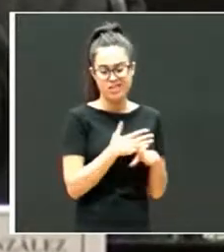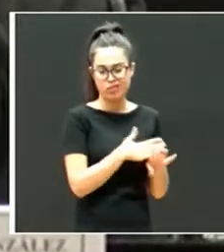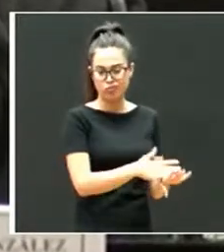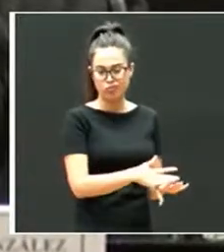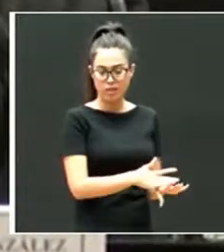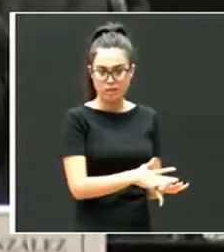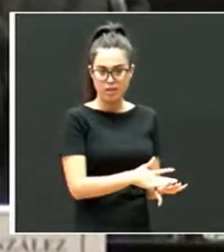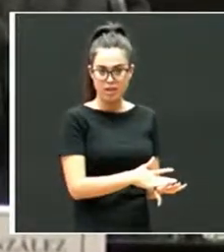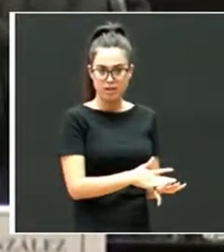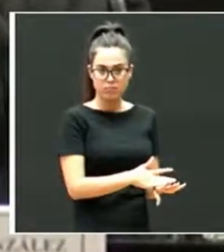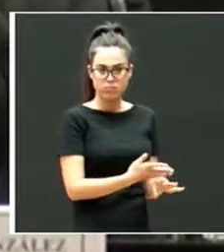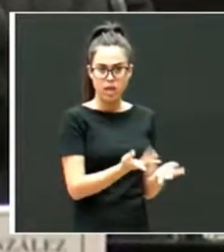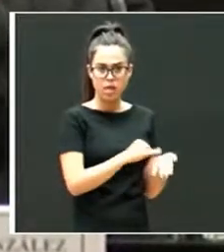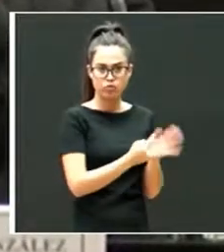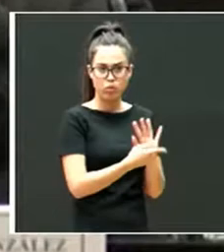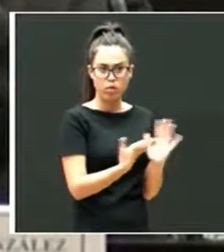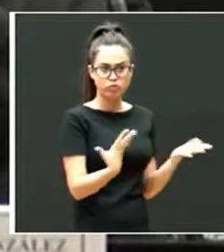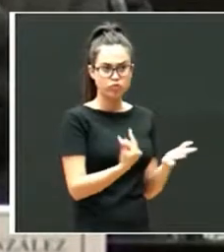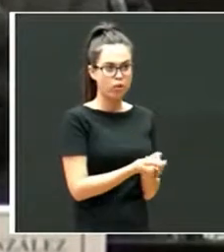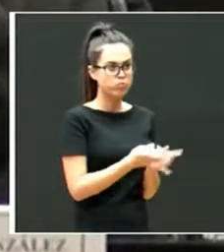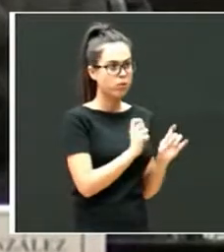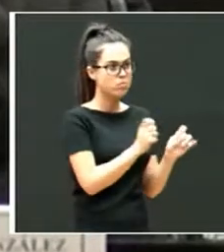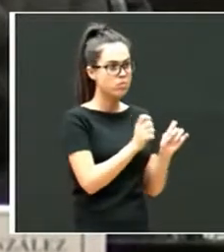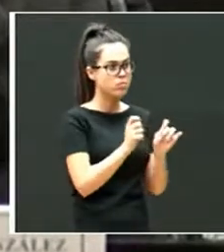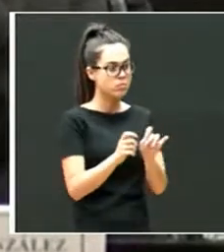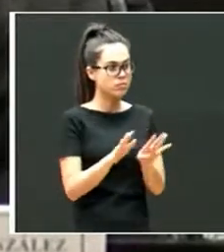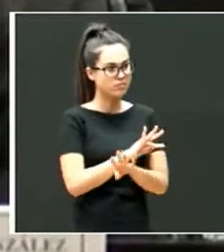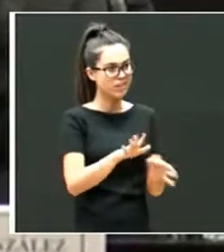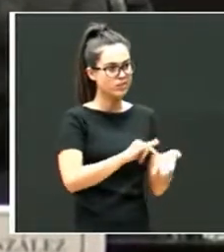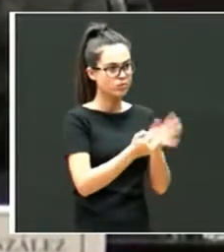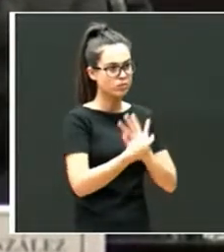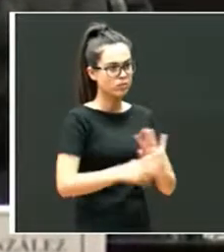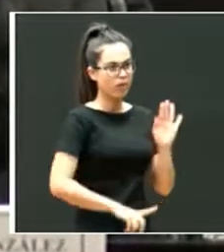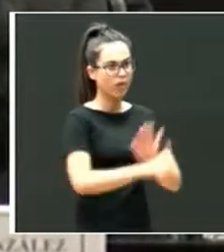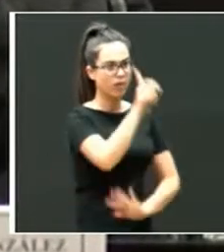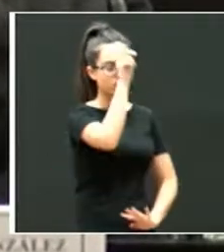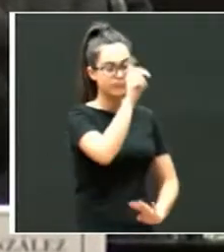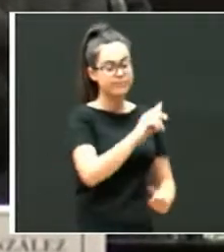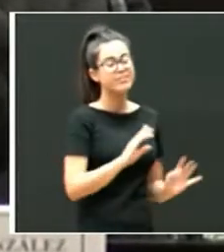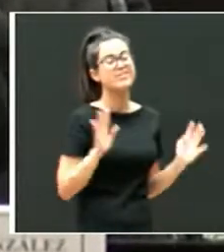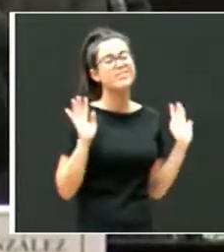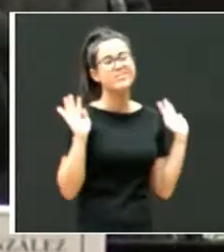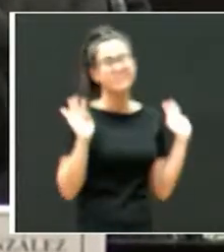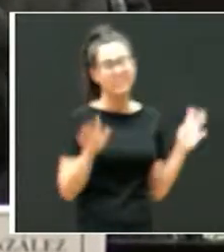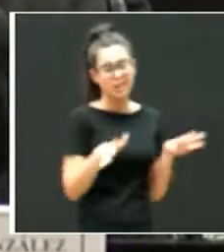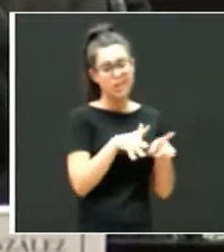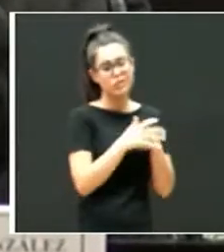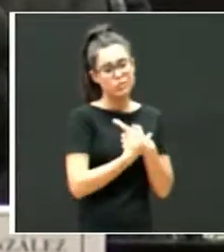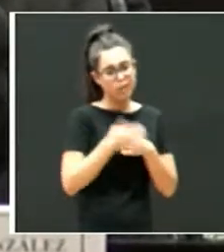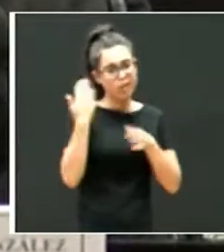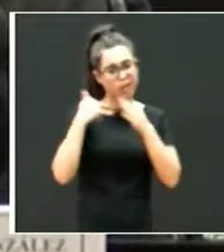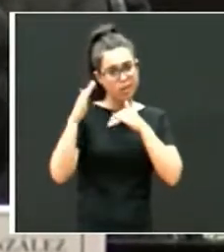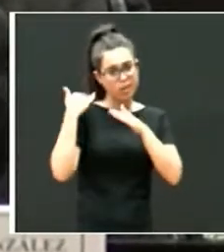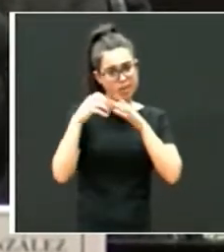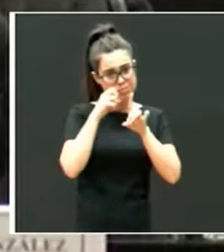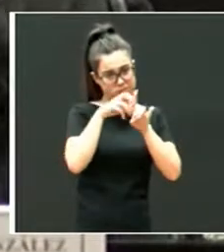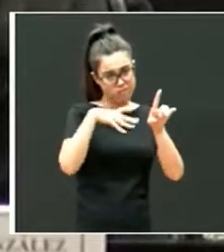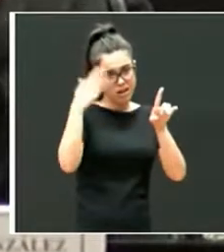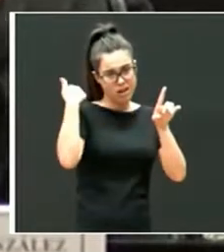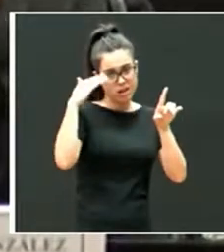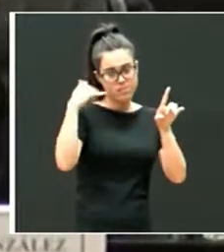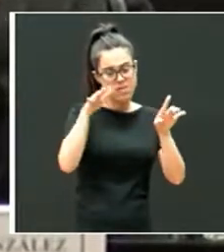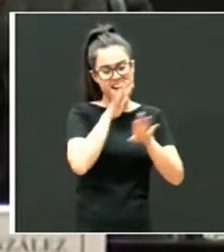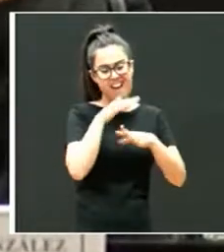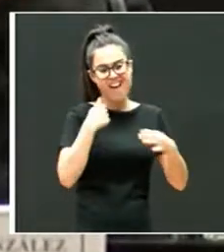como para resolver todos los problemas. Y esa era la situación de entonces, o una situación más bien generalizada, y